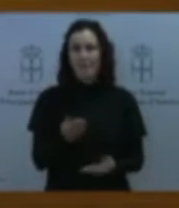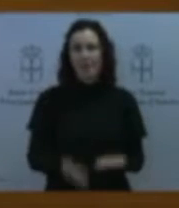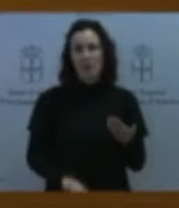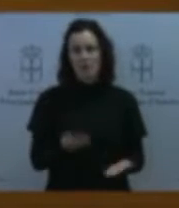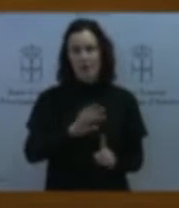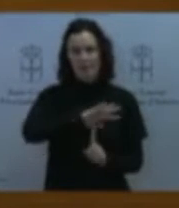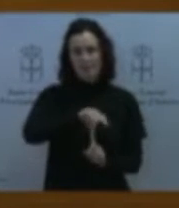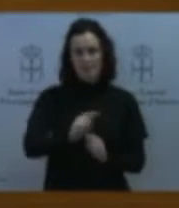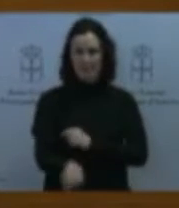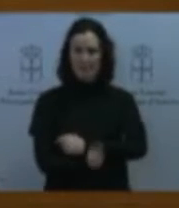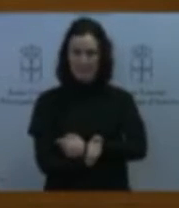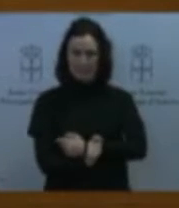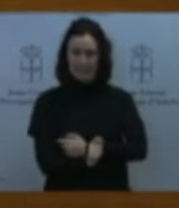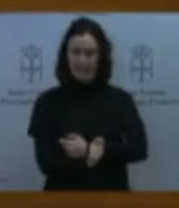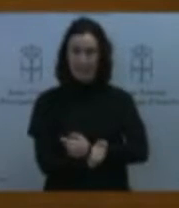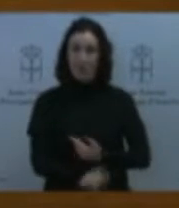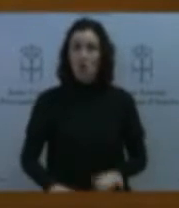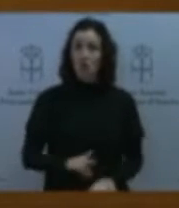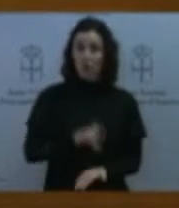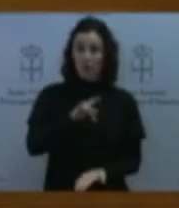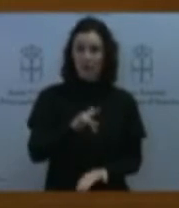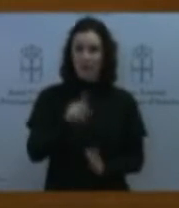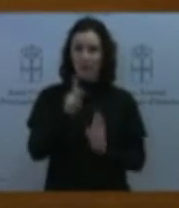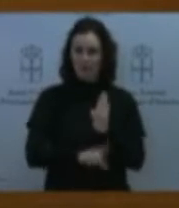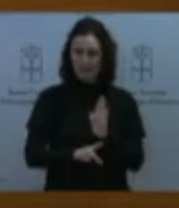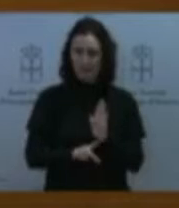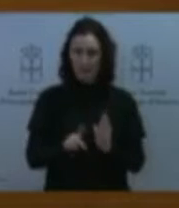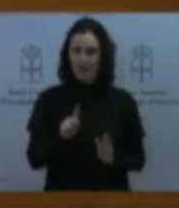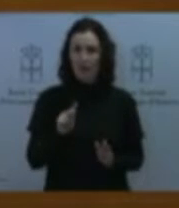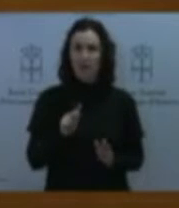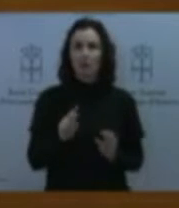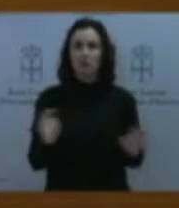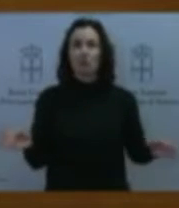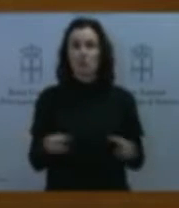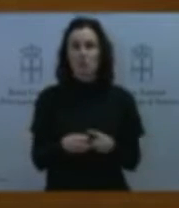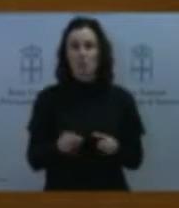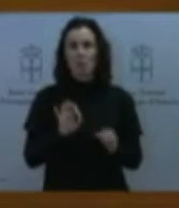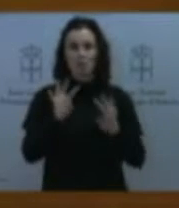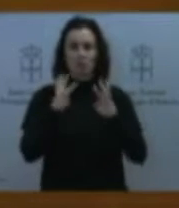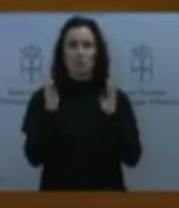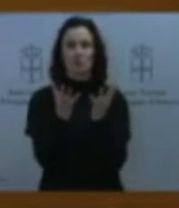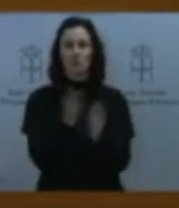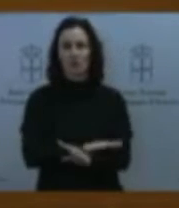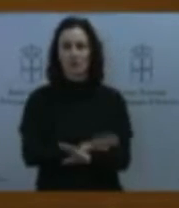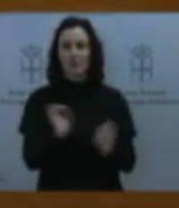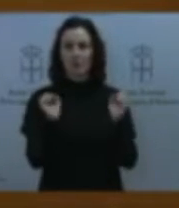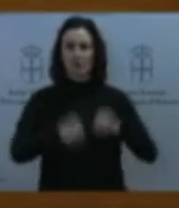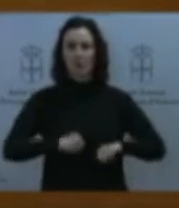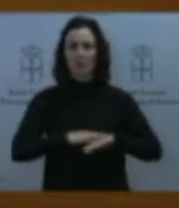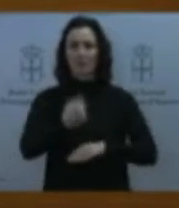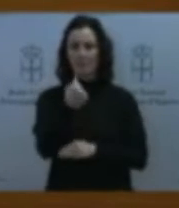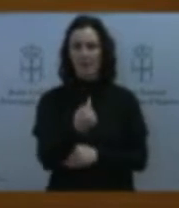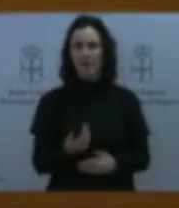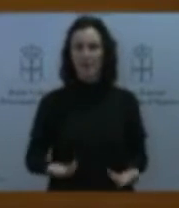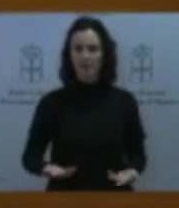haya normativa comunitaria o un acuerdo del Consejo de Gobierno que así lo estipule. En este caso, nos encontramos en la